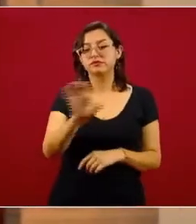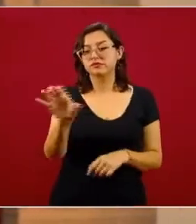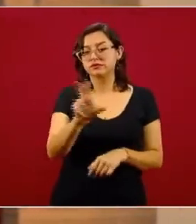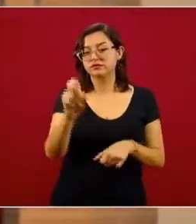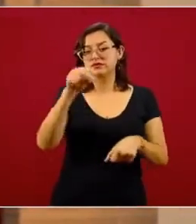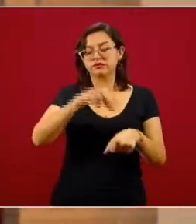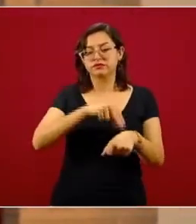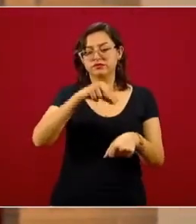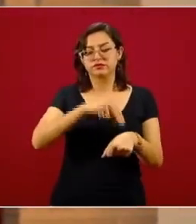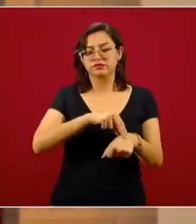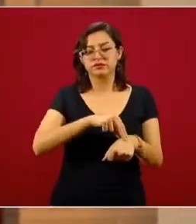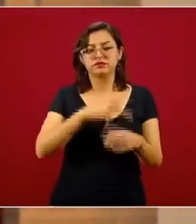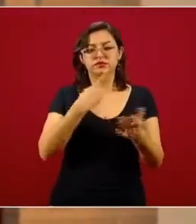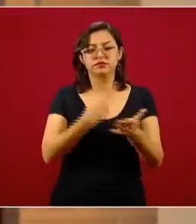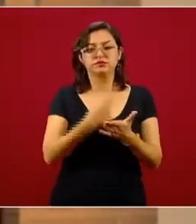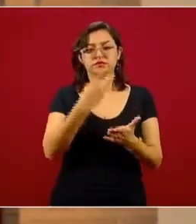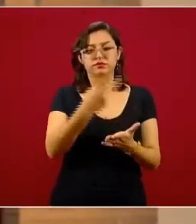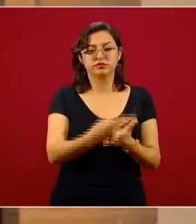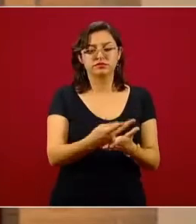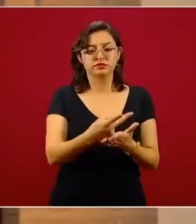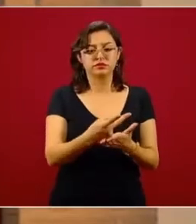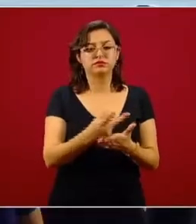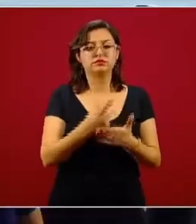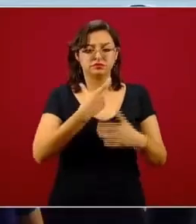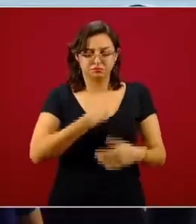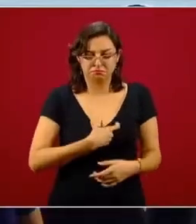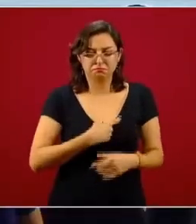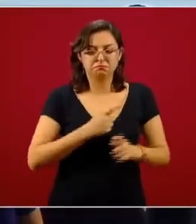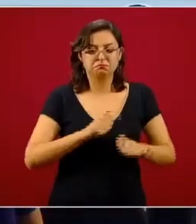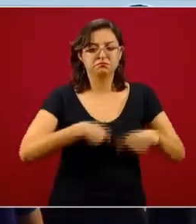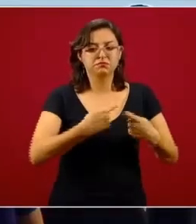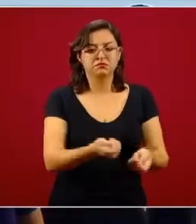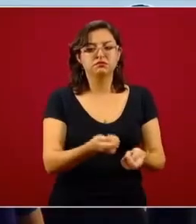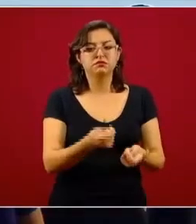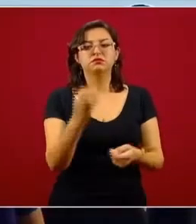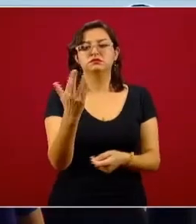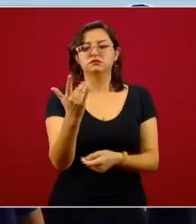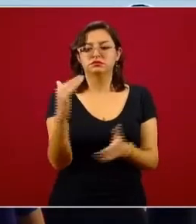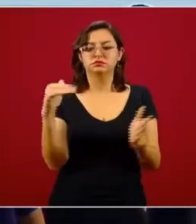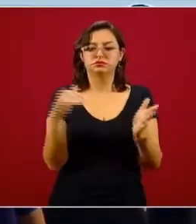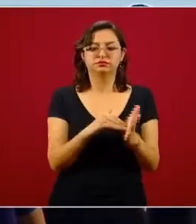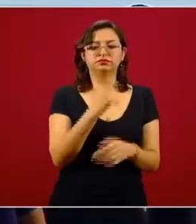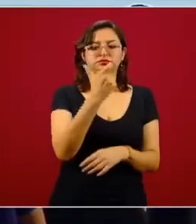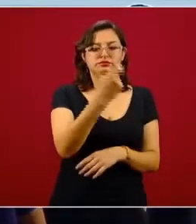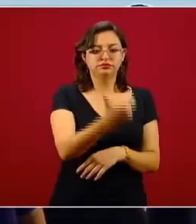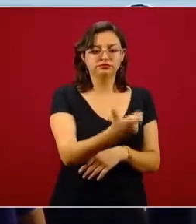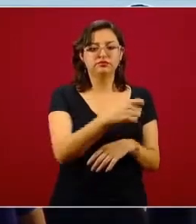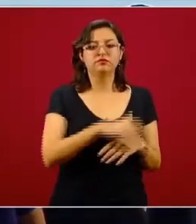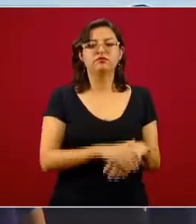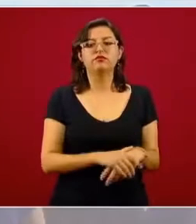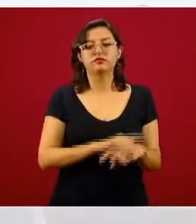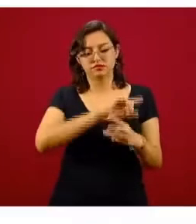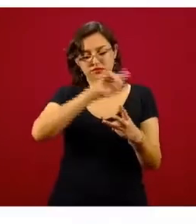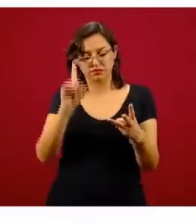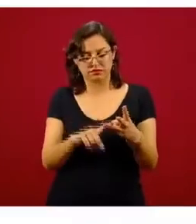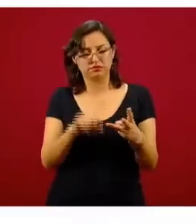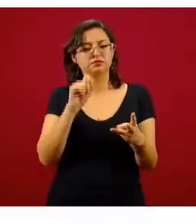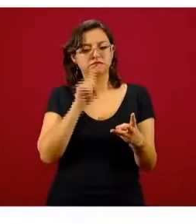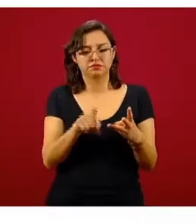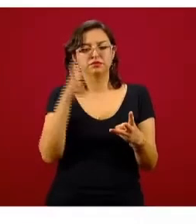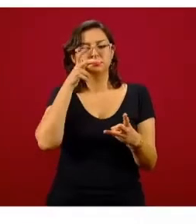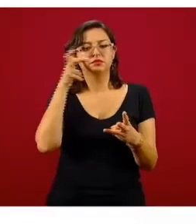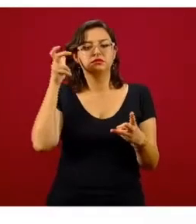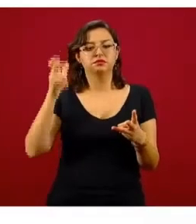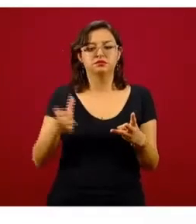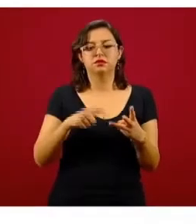médicos un premio de la insignia más 50 mil pesos. Después, la misma condecoración, Miguel Hidalgo en